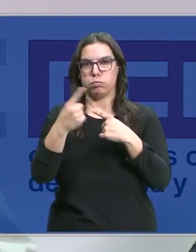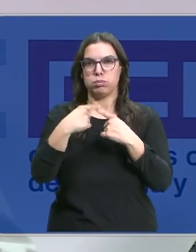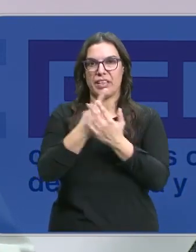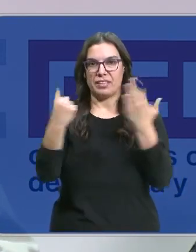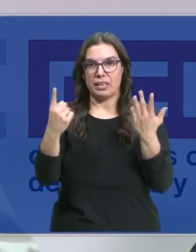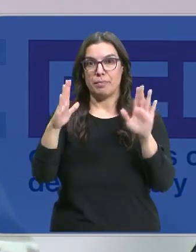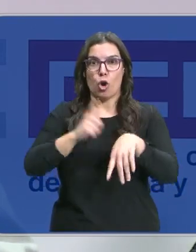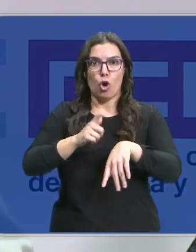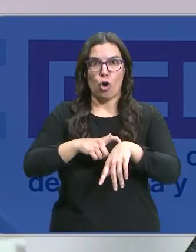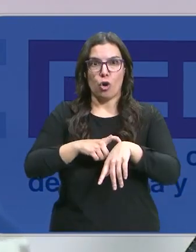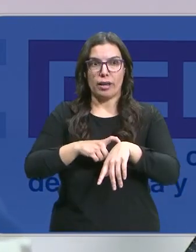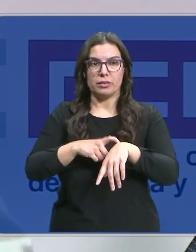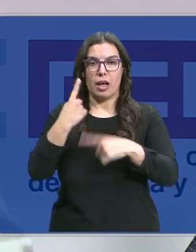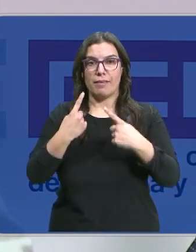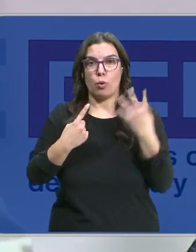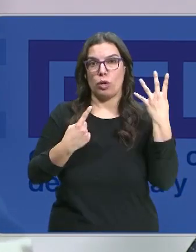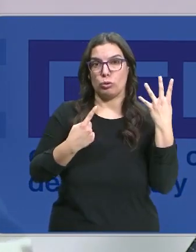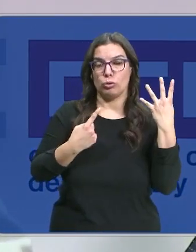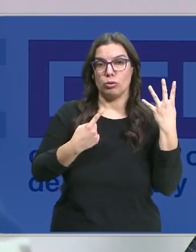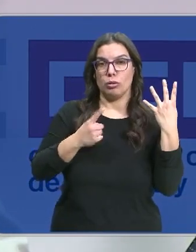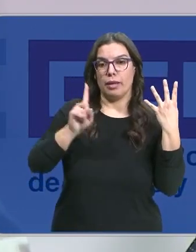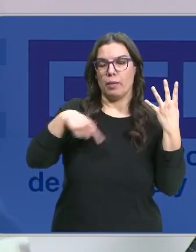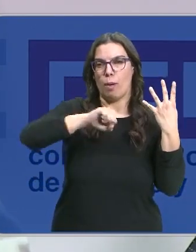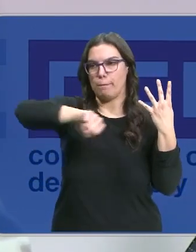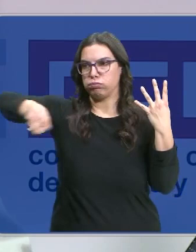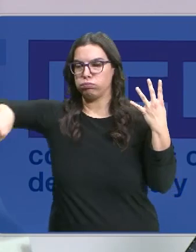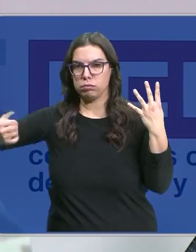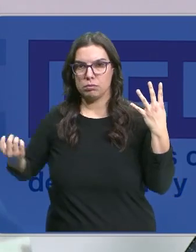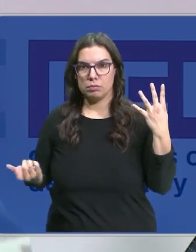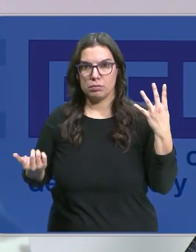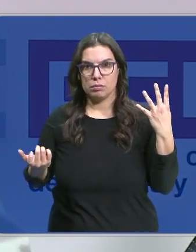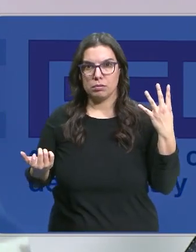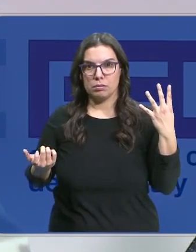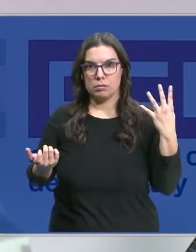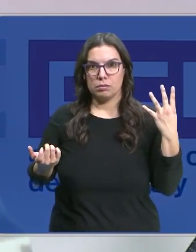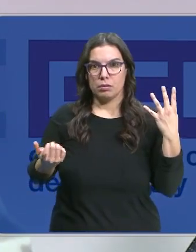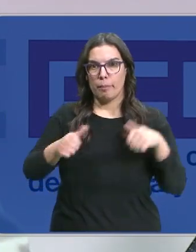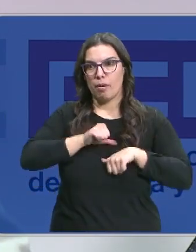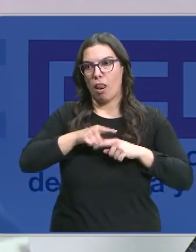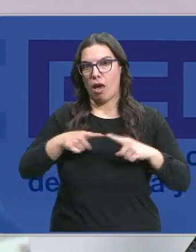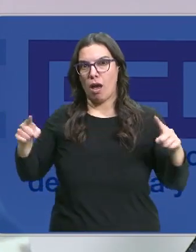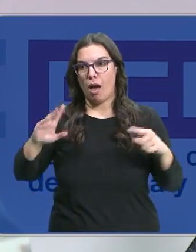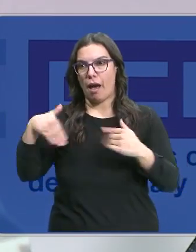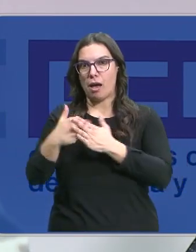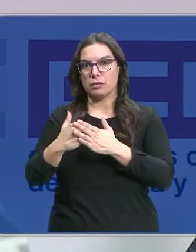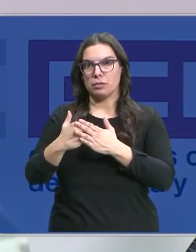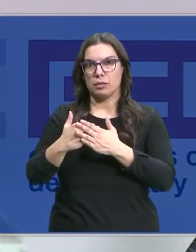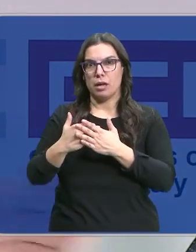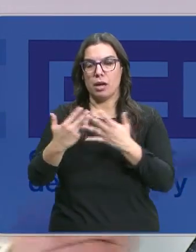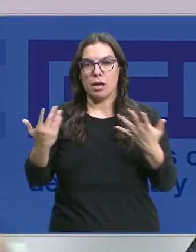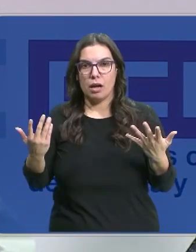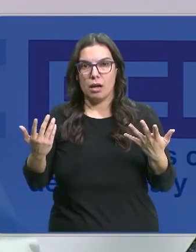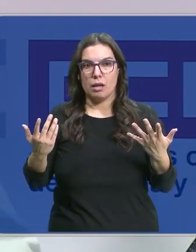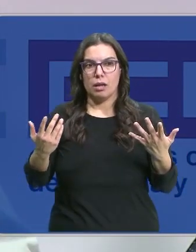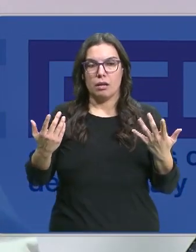pero tienes que hay horas, que hay cuatro servicios en una hora y después tienes tramos horarios de dos horas y media, creo que dos horas y tres